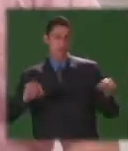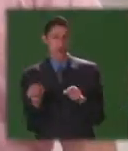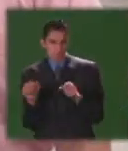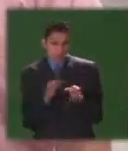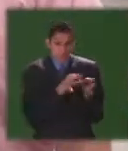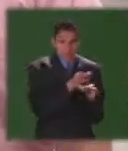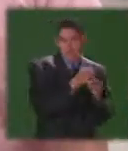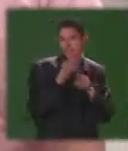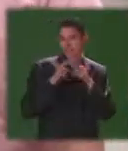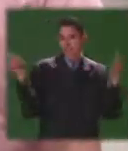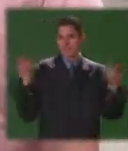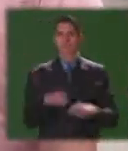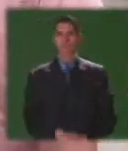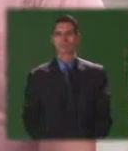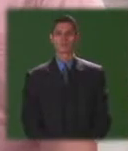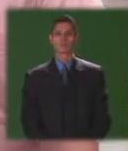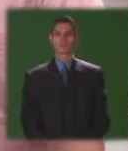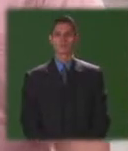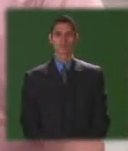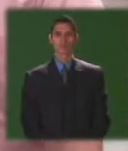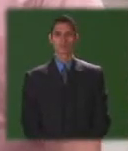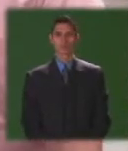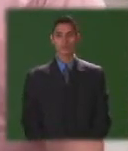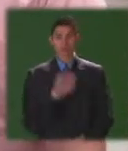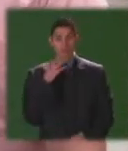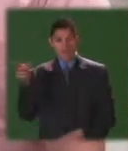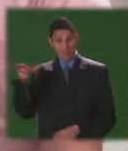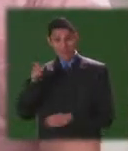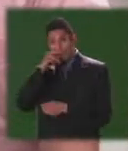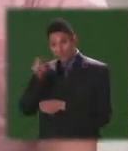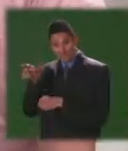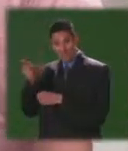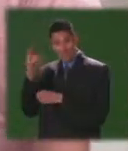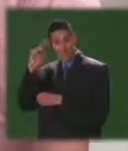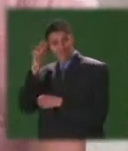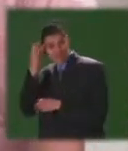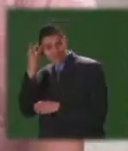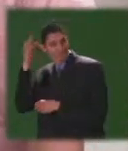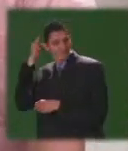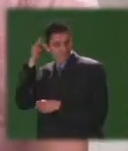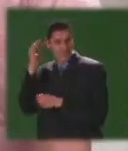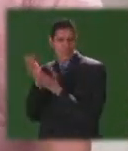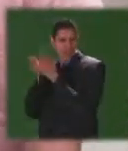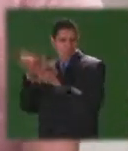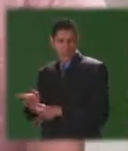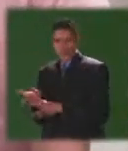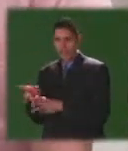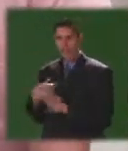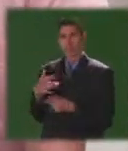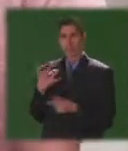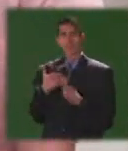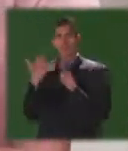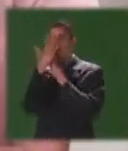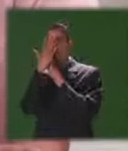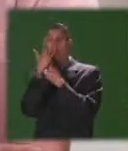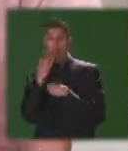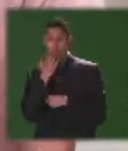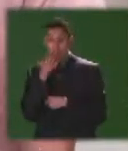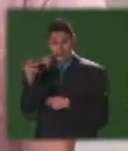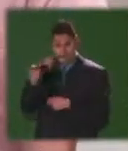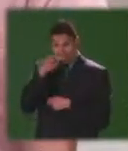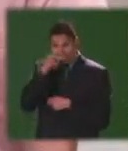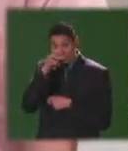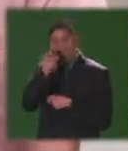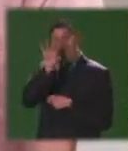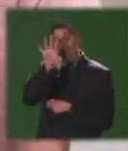él se ve en cierta medida discriminado en cierta medida por sus actos es un muchacho que tiene 15 años